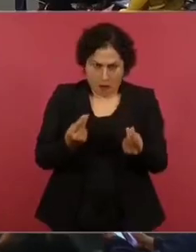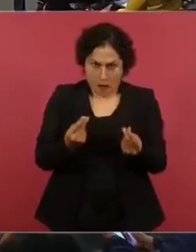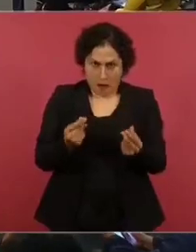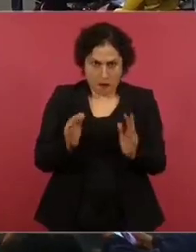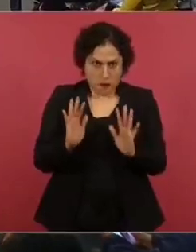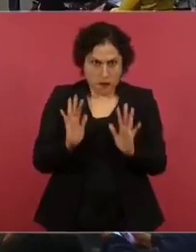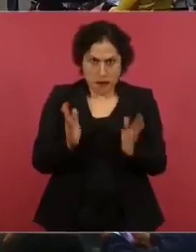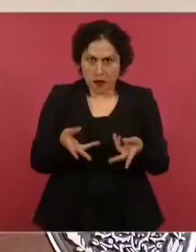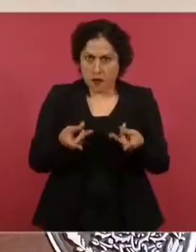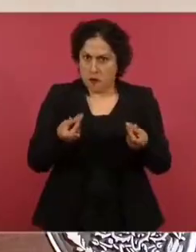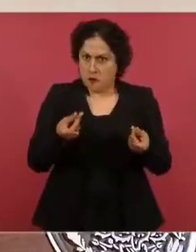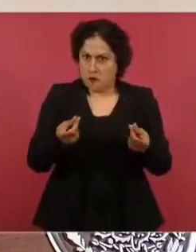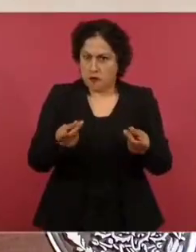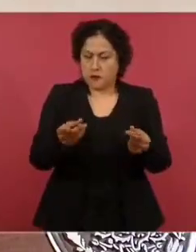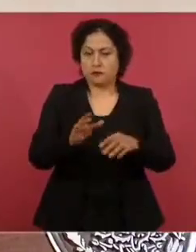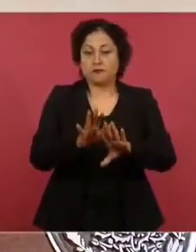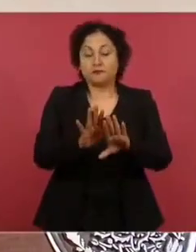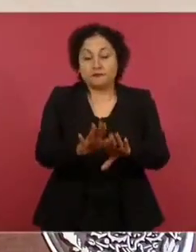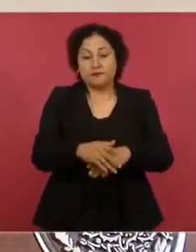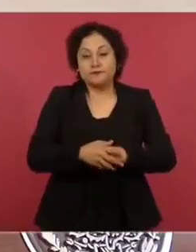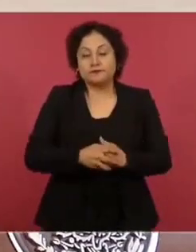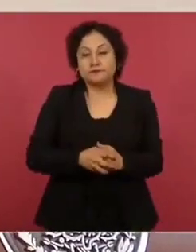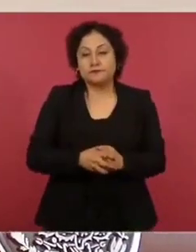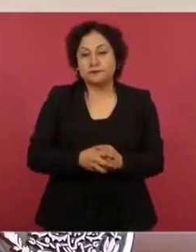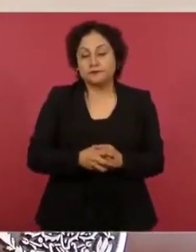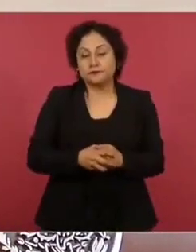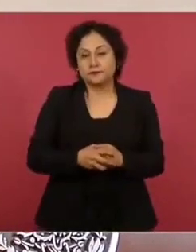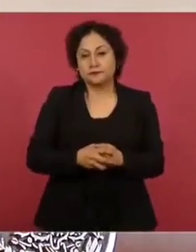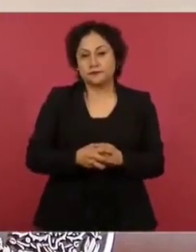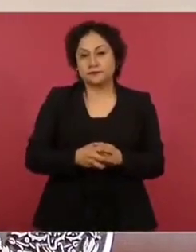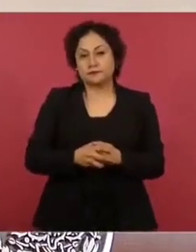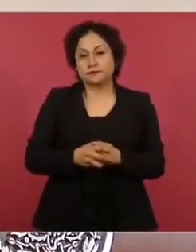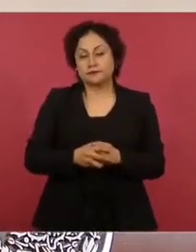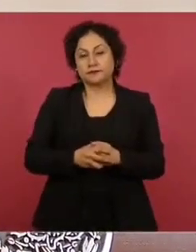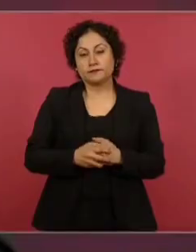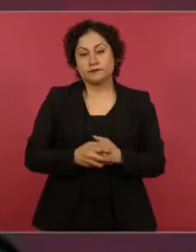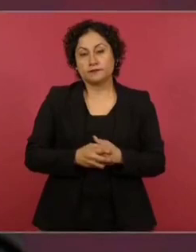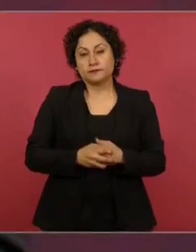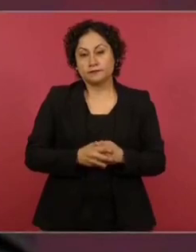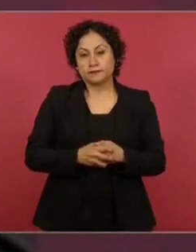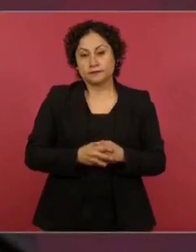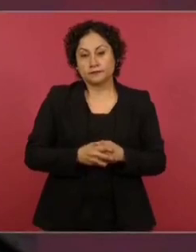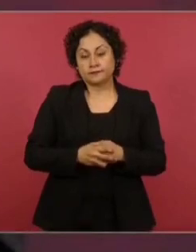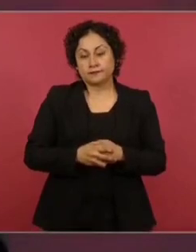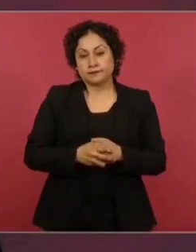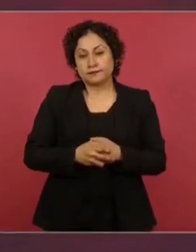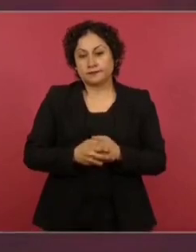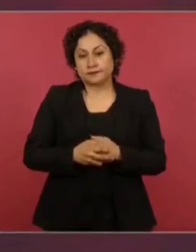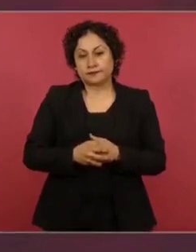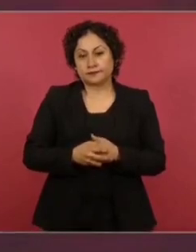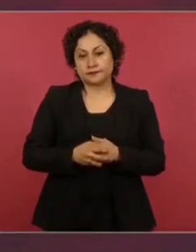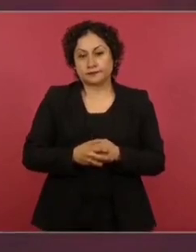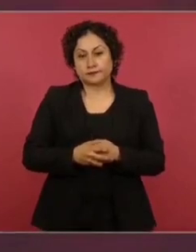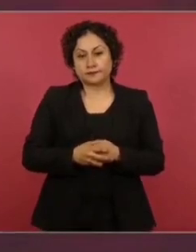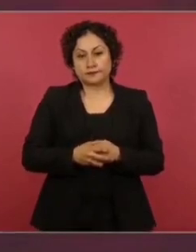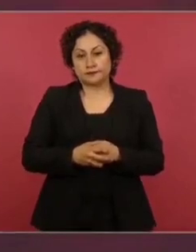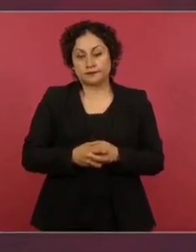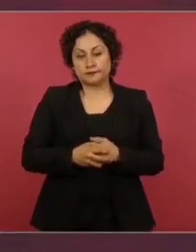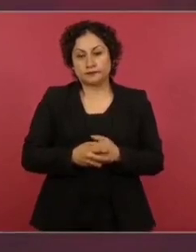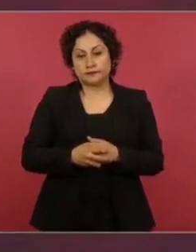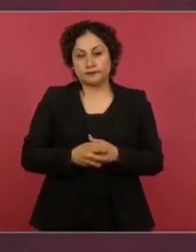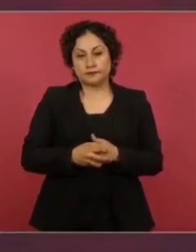Lo más pronto posible. Nosotros sabemos